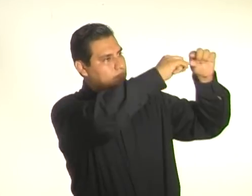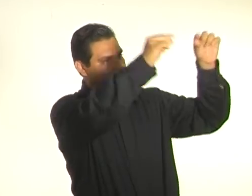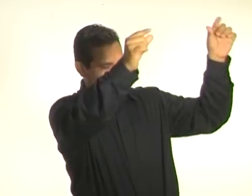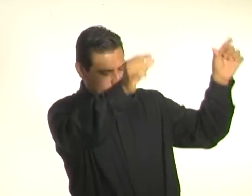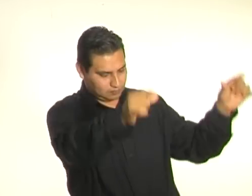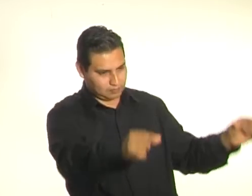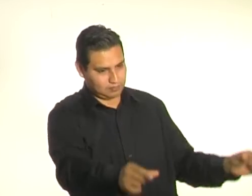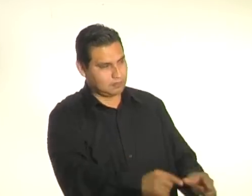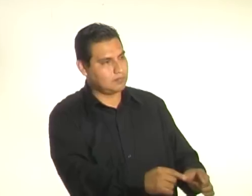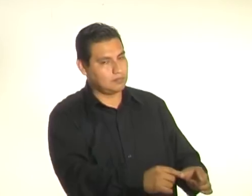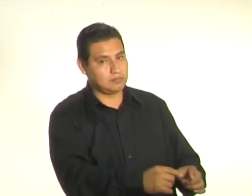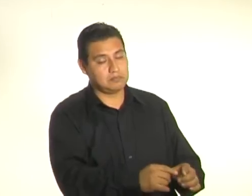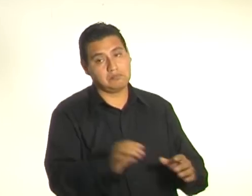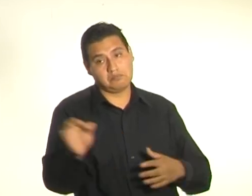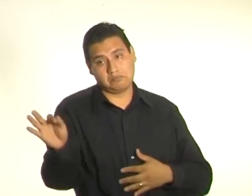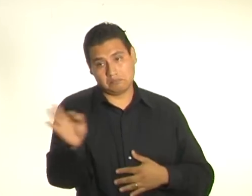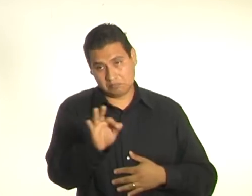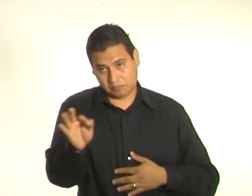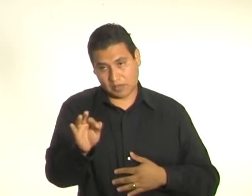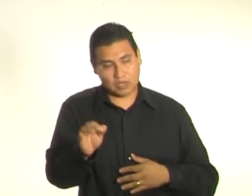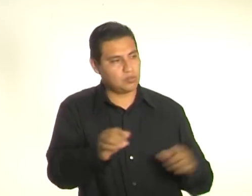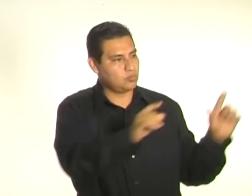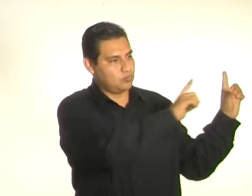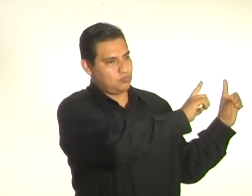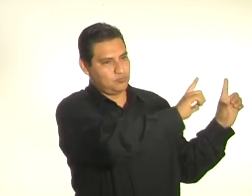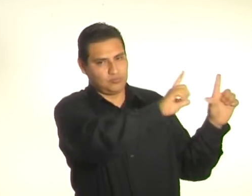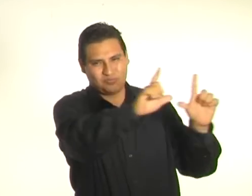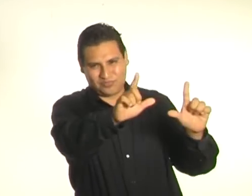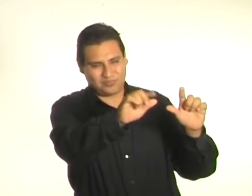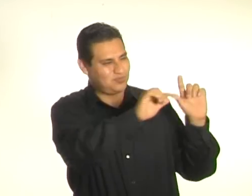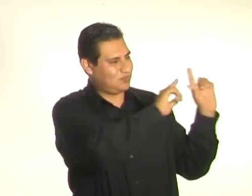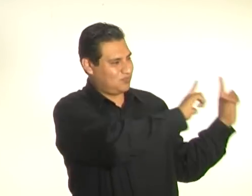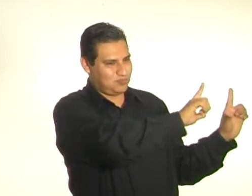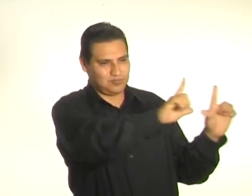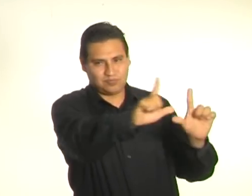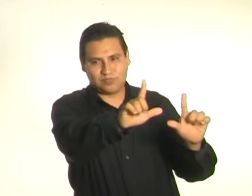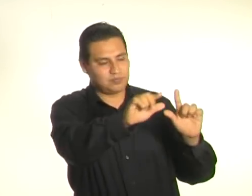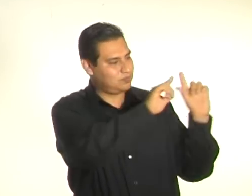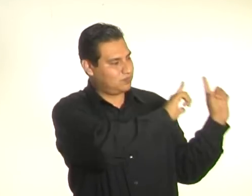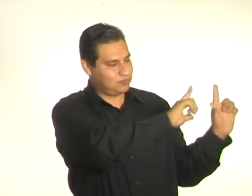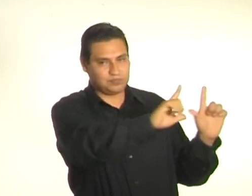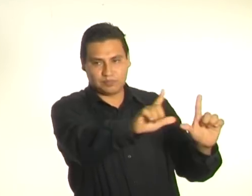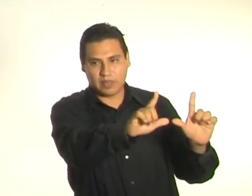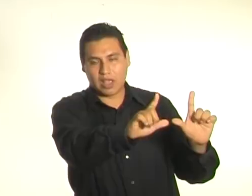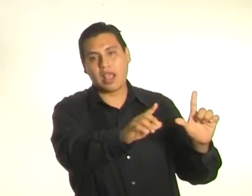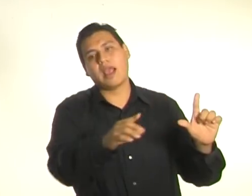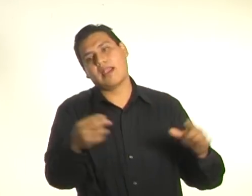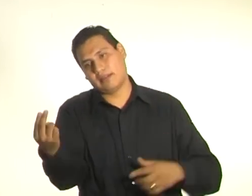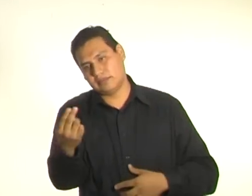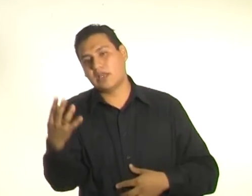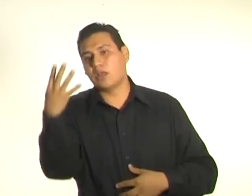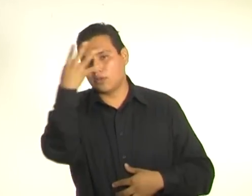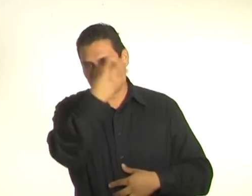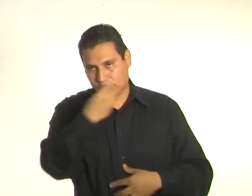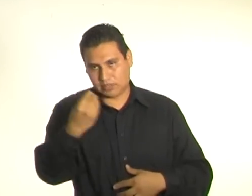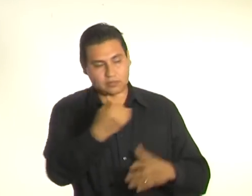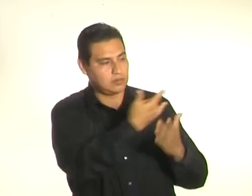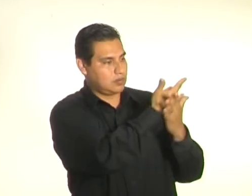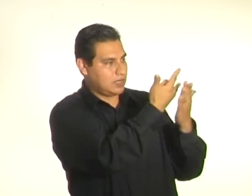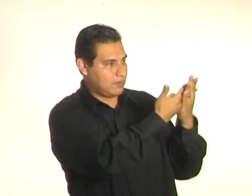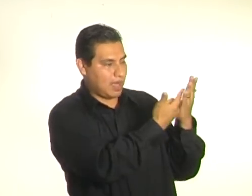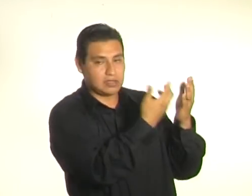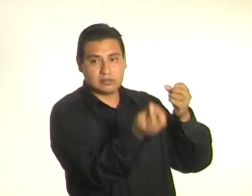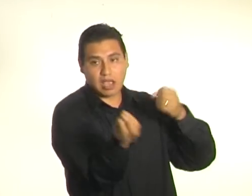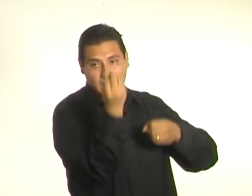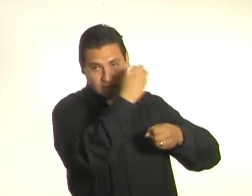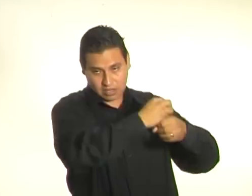presentación a través de diapositivas, de la misma manera. Hay que hacerlas atractivas, deben tener imágenes, deben